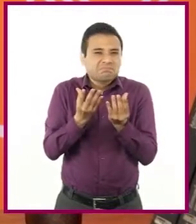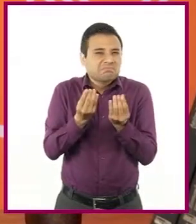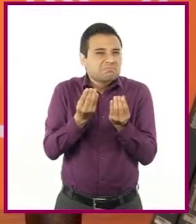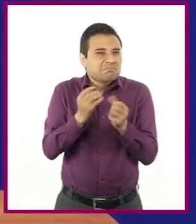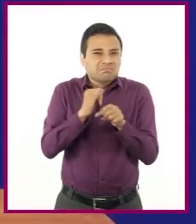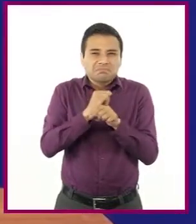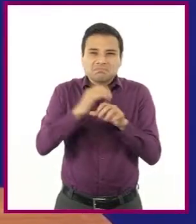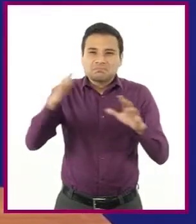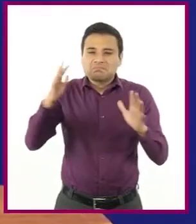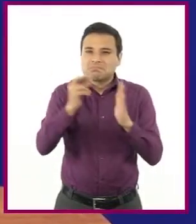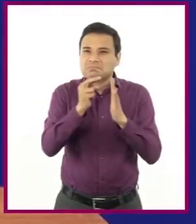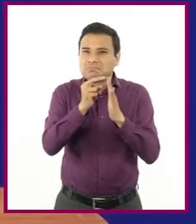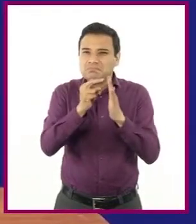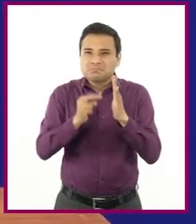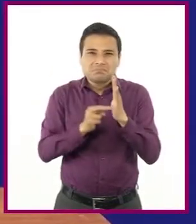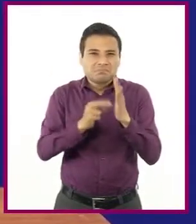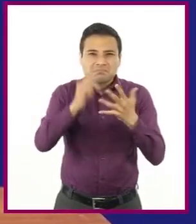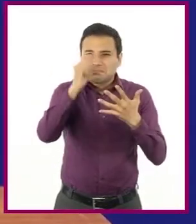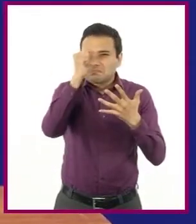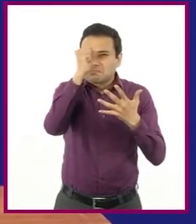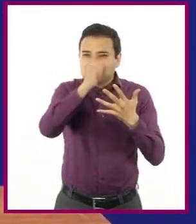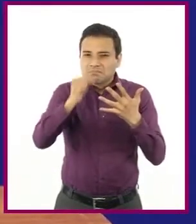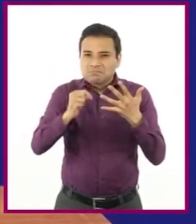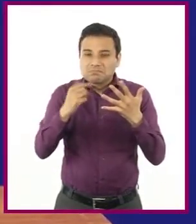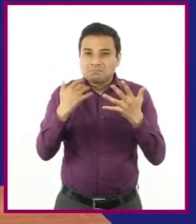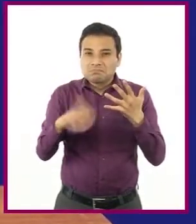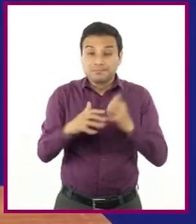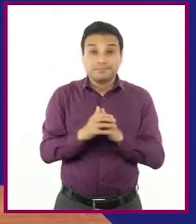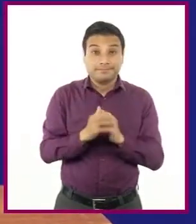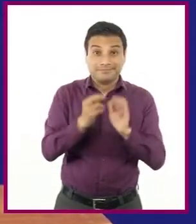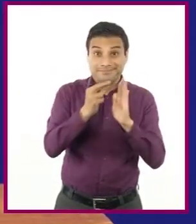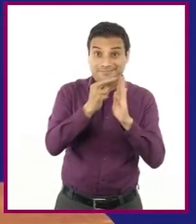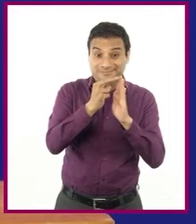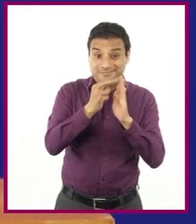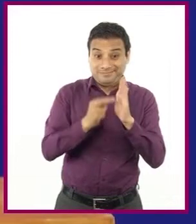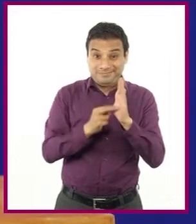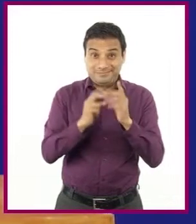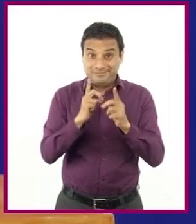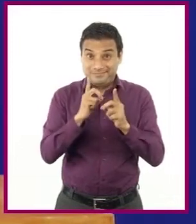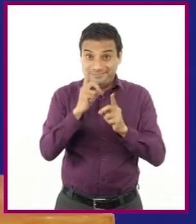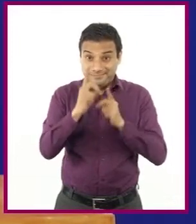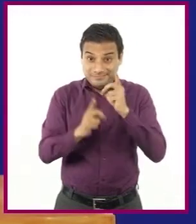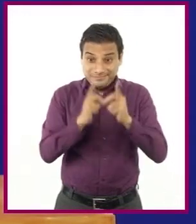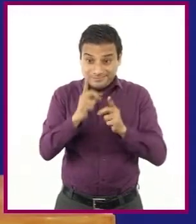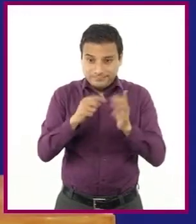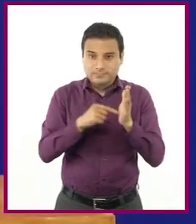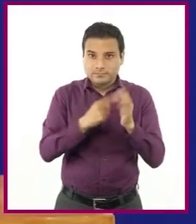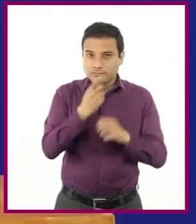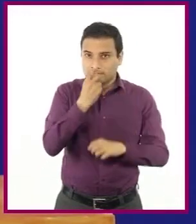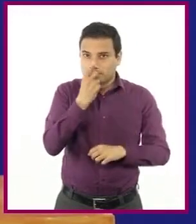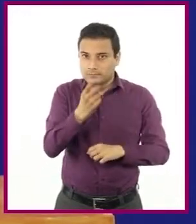reglamentos. Así es. Los reglamentos deportivos explican cómo deben comportarse los jugadores.